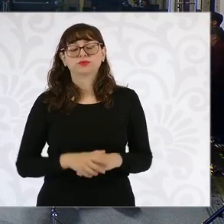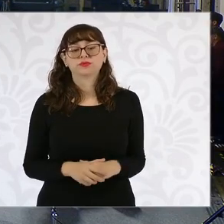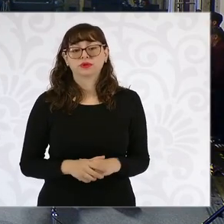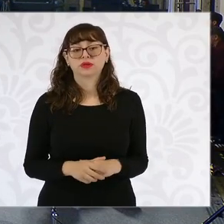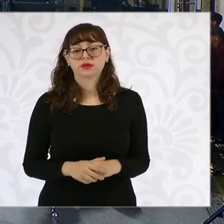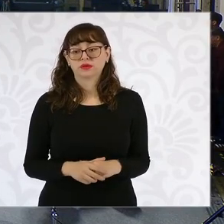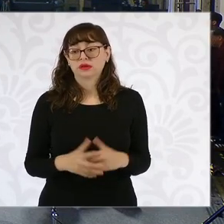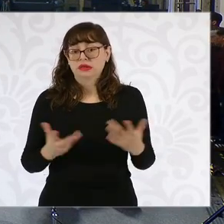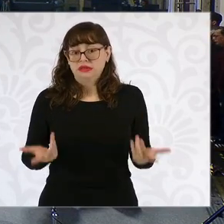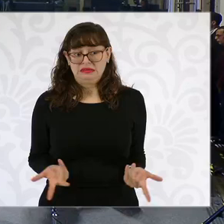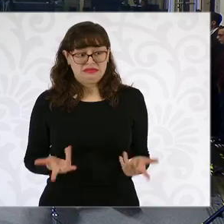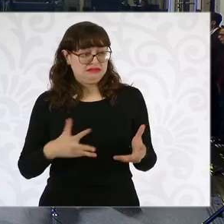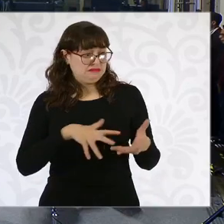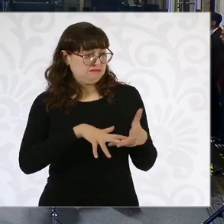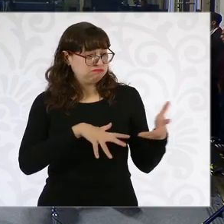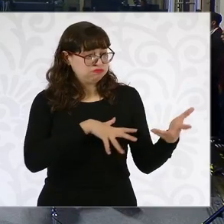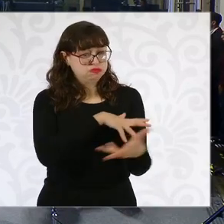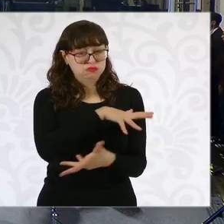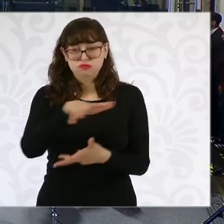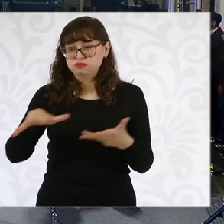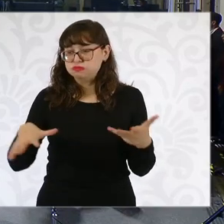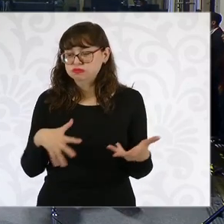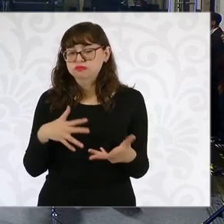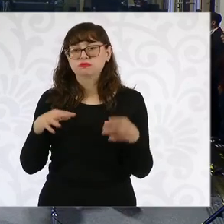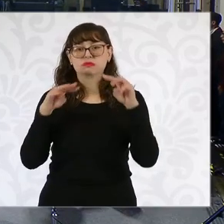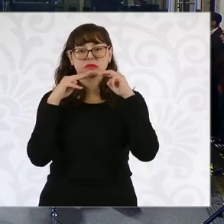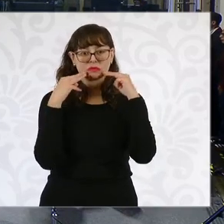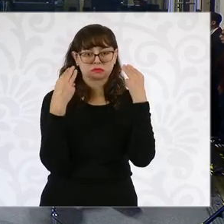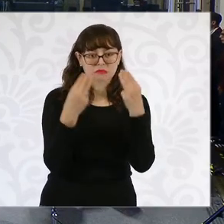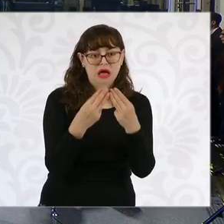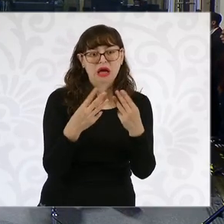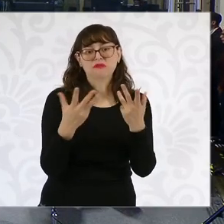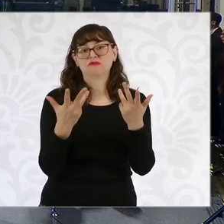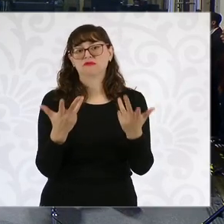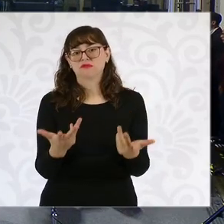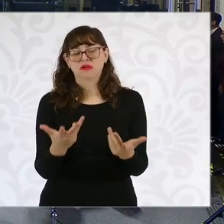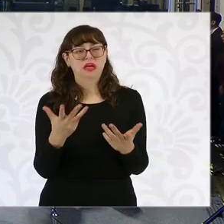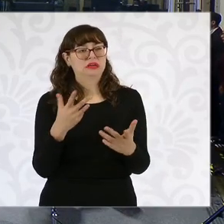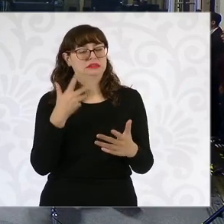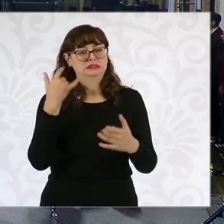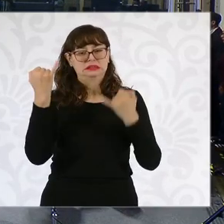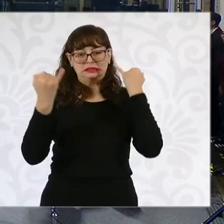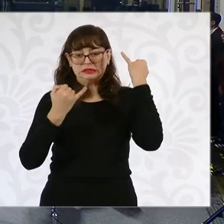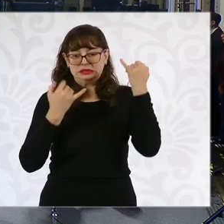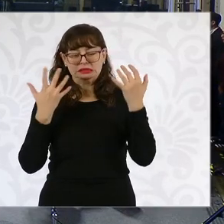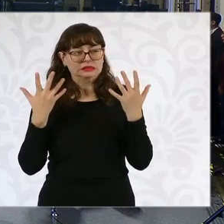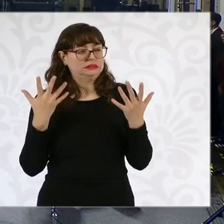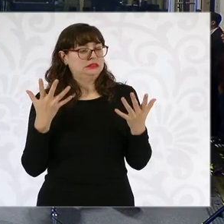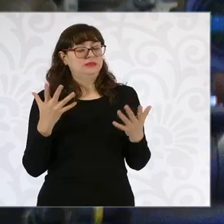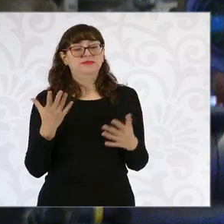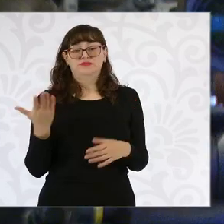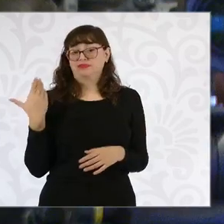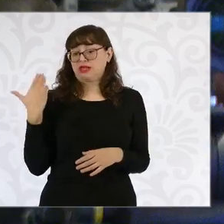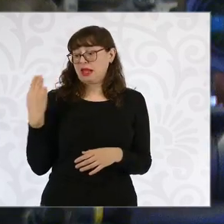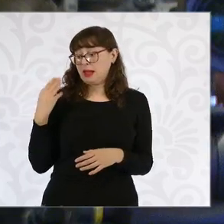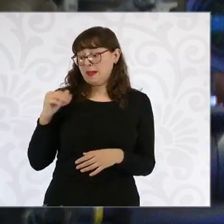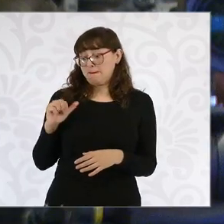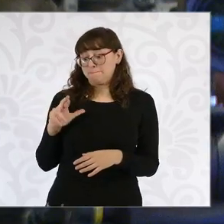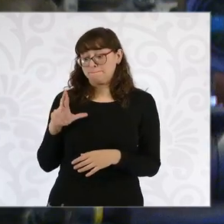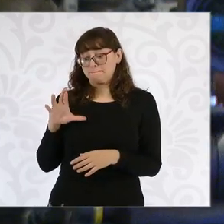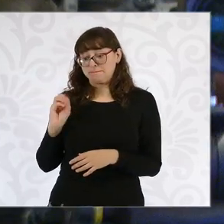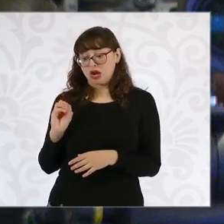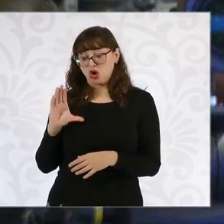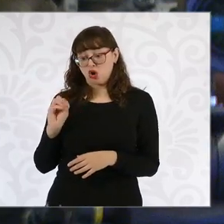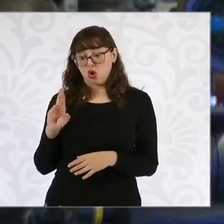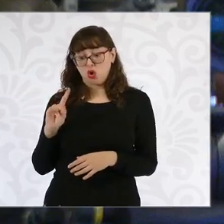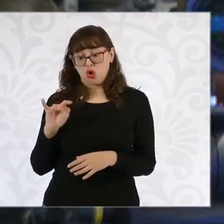narcoterrorismo y la destrucción de la democracia en México. Marco Cortés, este fin de semana, hablando de la doble vida de la que